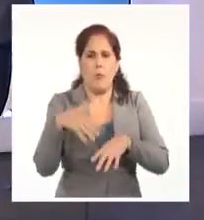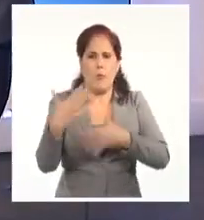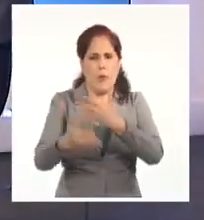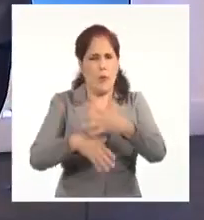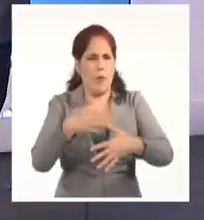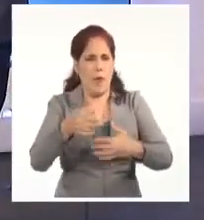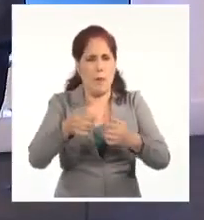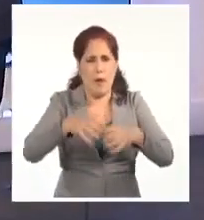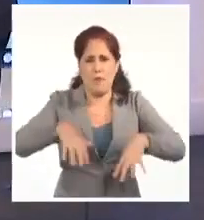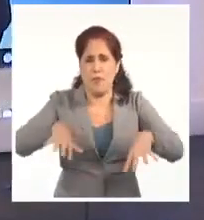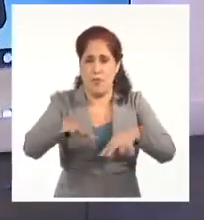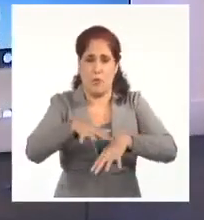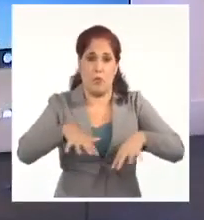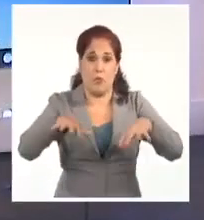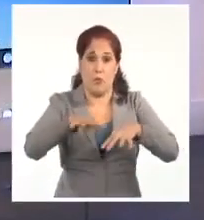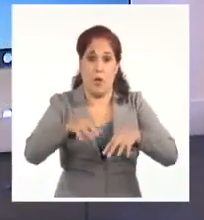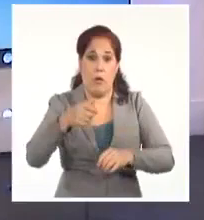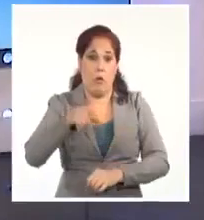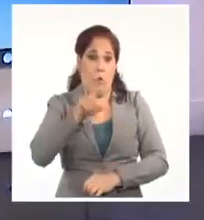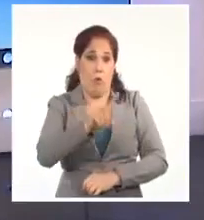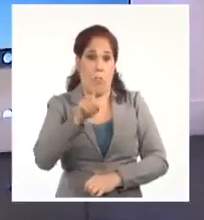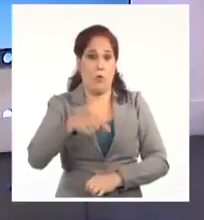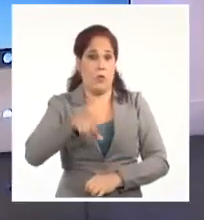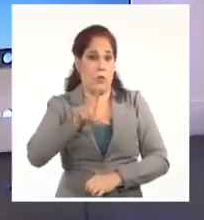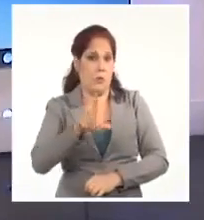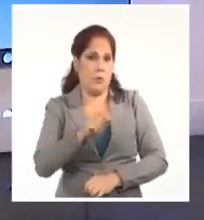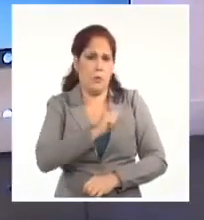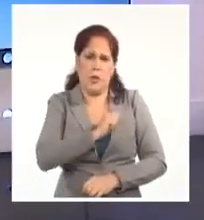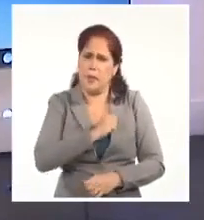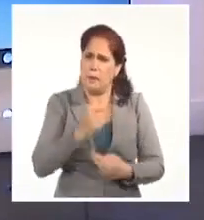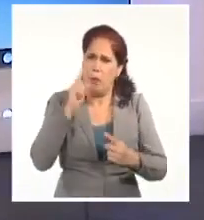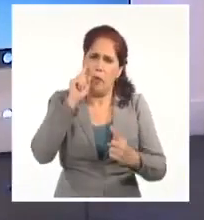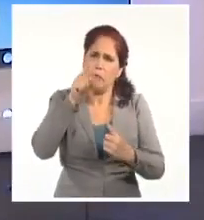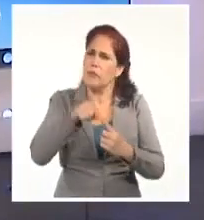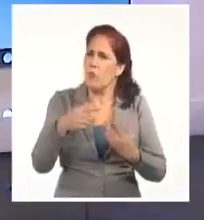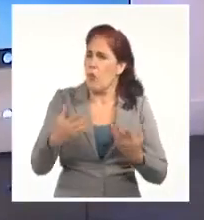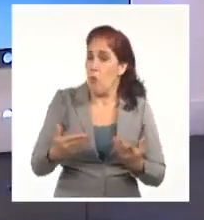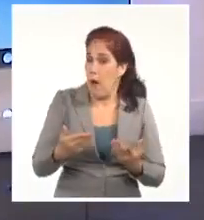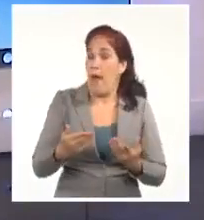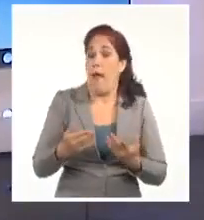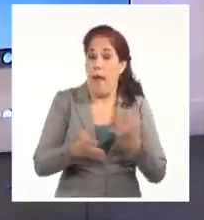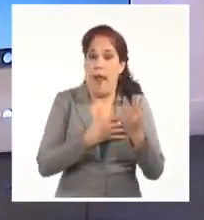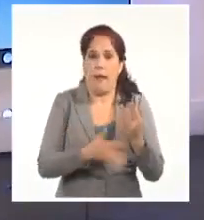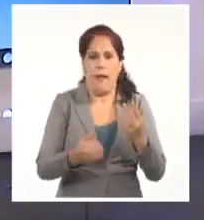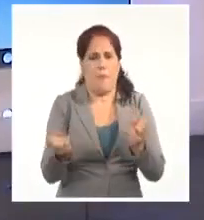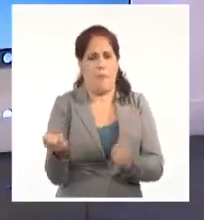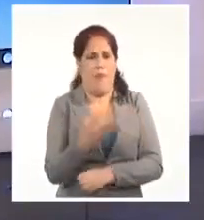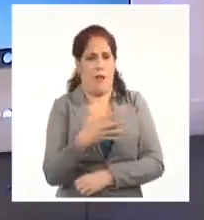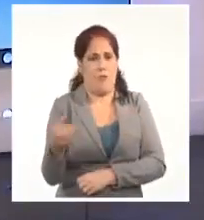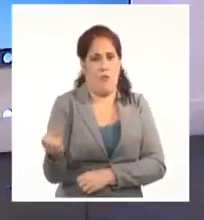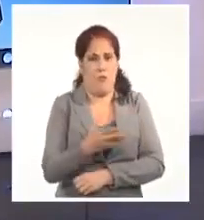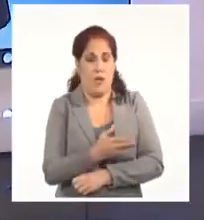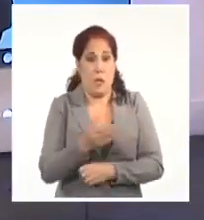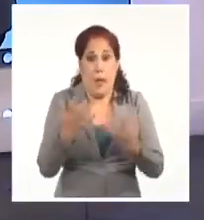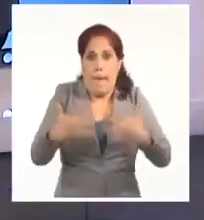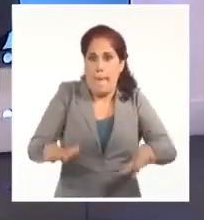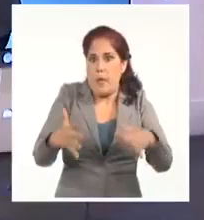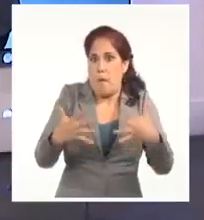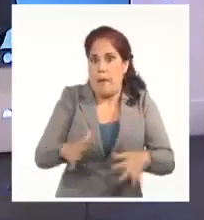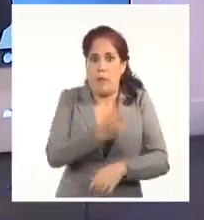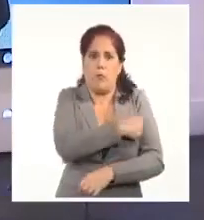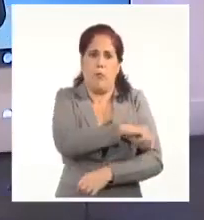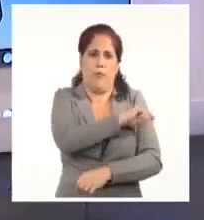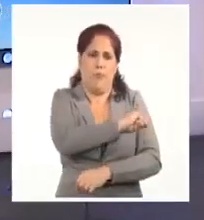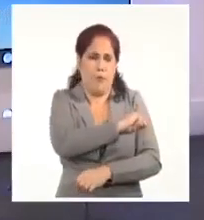pasado 11 de julio. Y esto con la intención, está claro, de magnificar la realidad, crear un estado de pánico y vender la